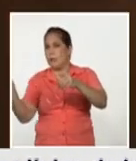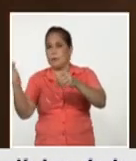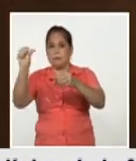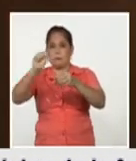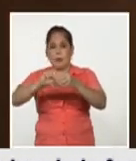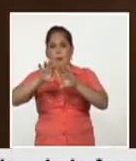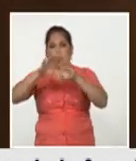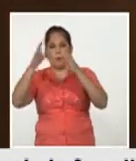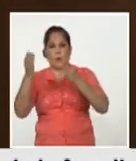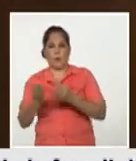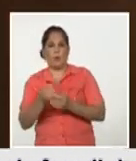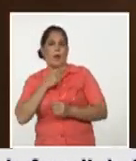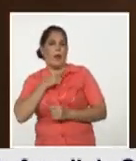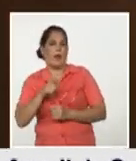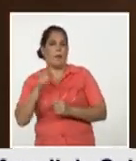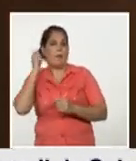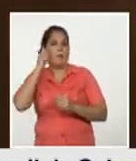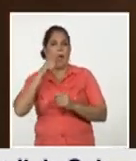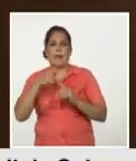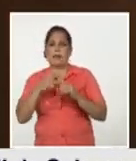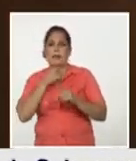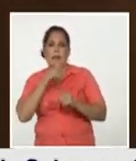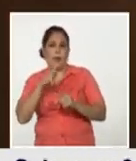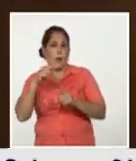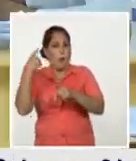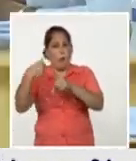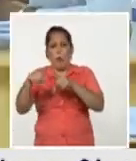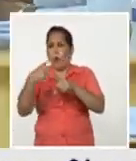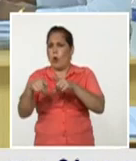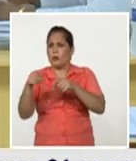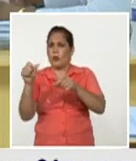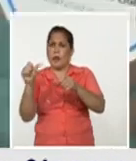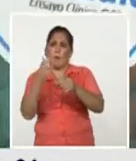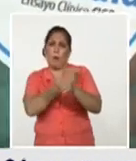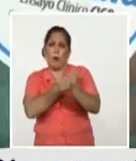nivel mundial por ejemplo con la de Pfizer con la de Moderna con la de Sputnik